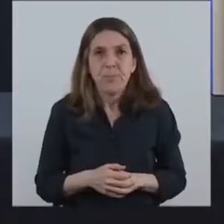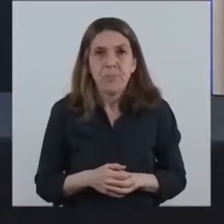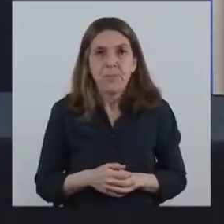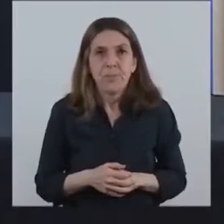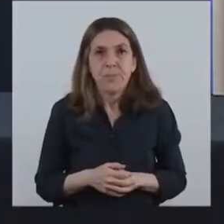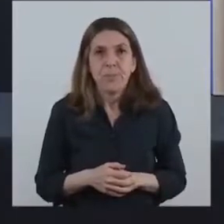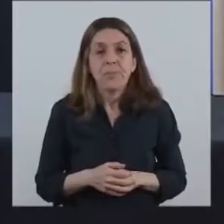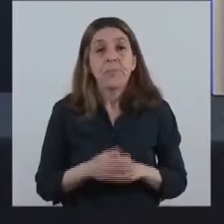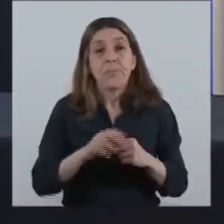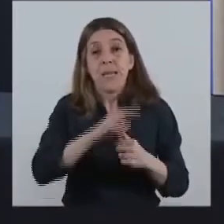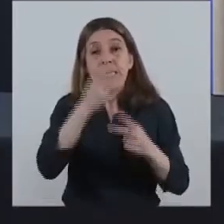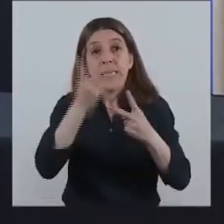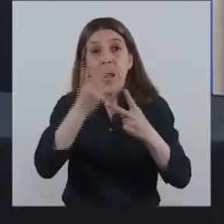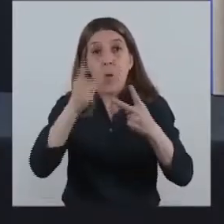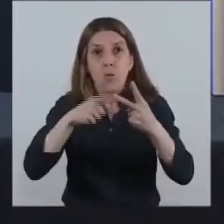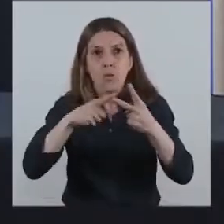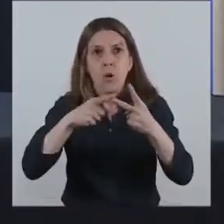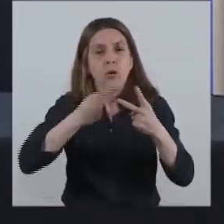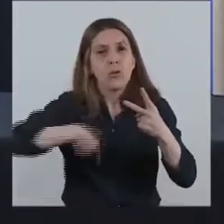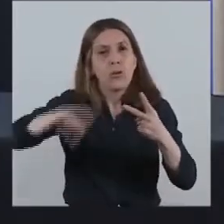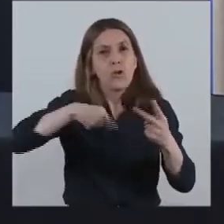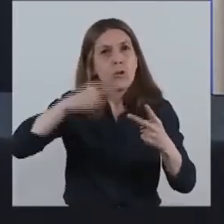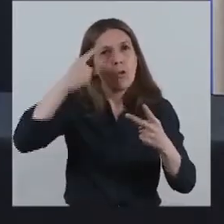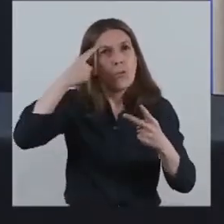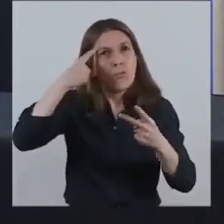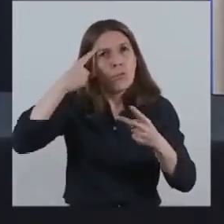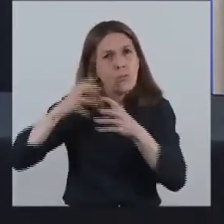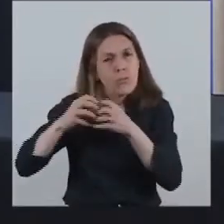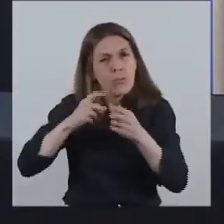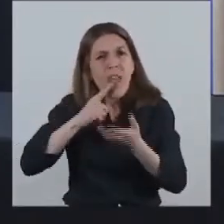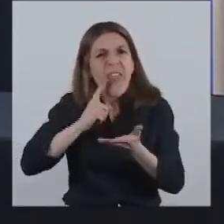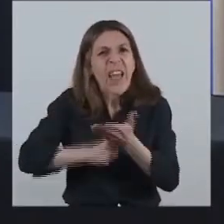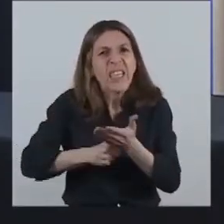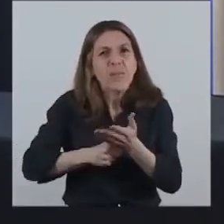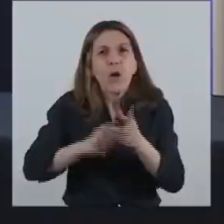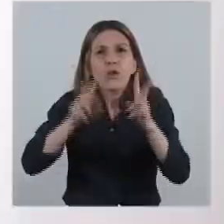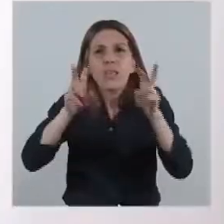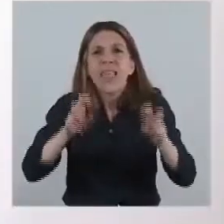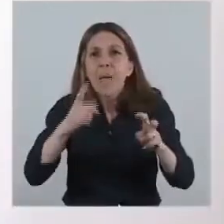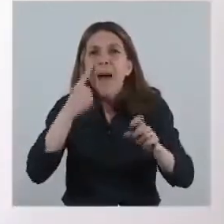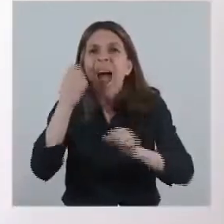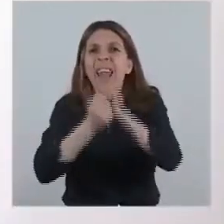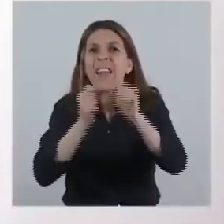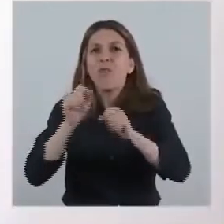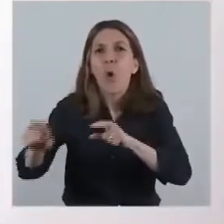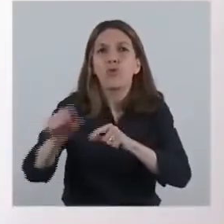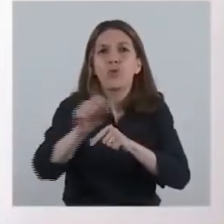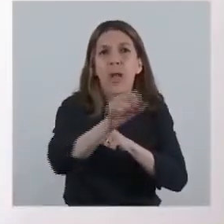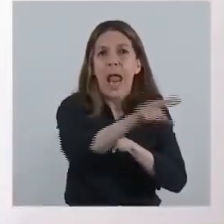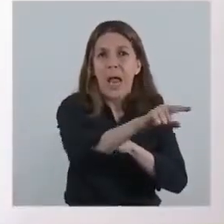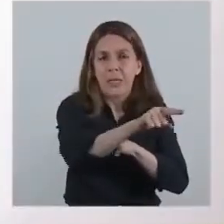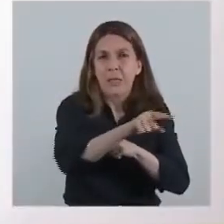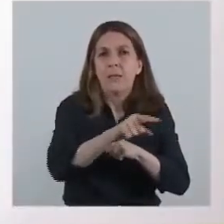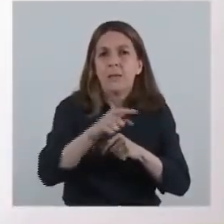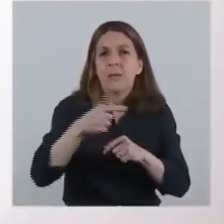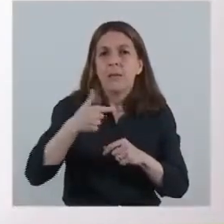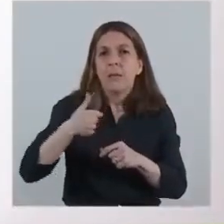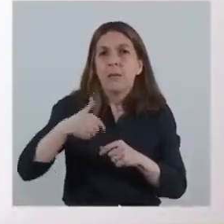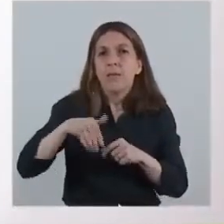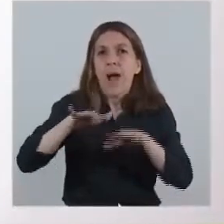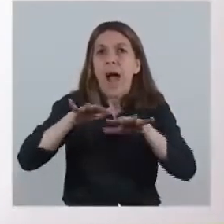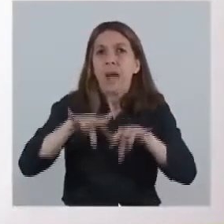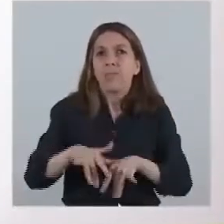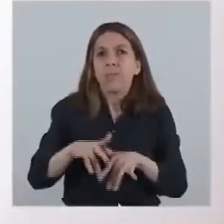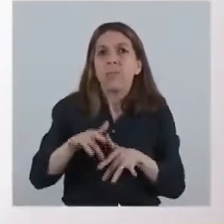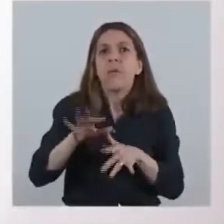En segundo lugar, estamos tomando medidas vinculadas al sector industrial. Se está modificando el esquema de